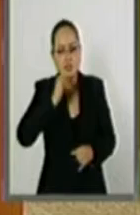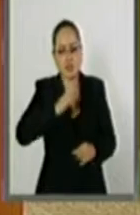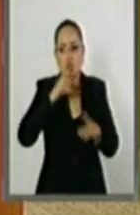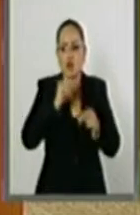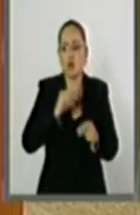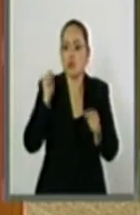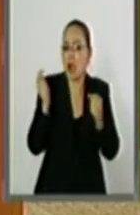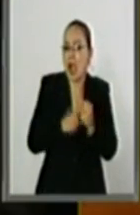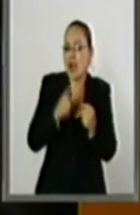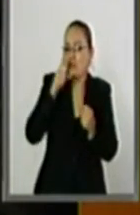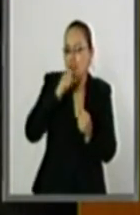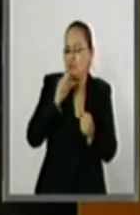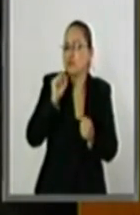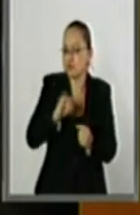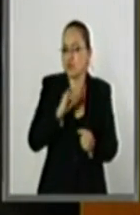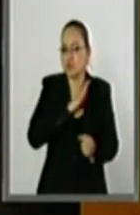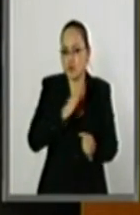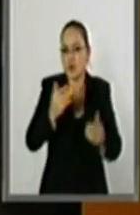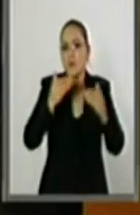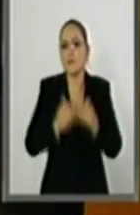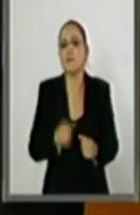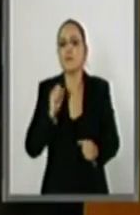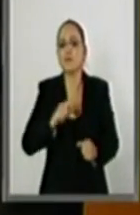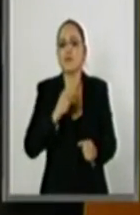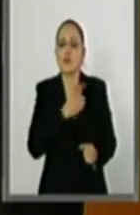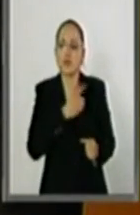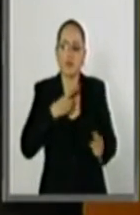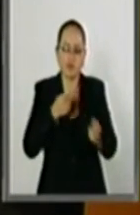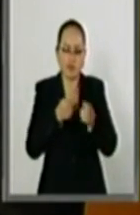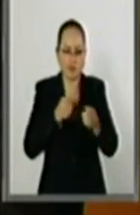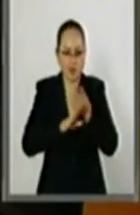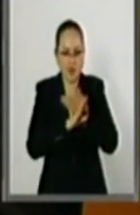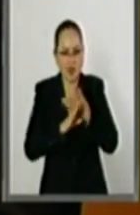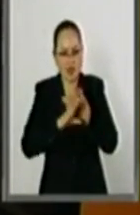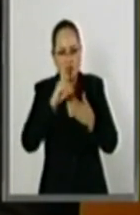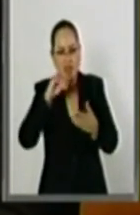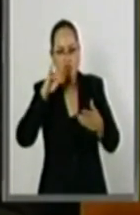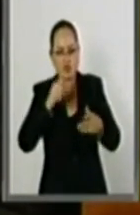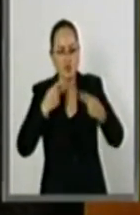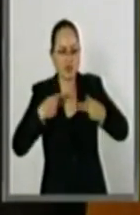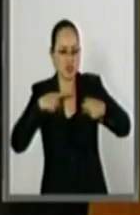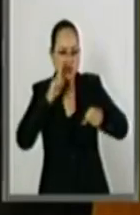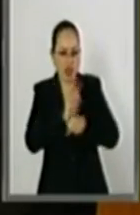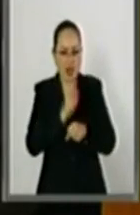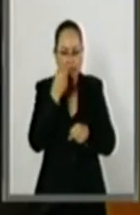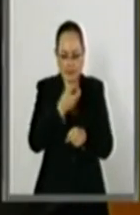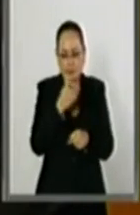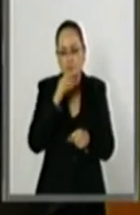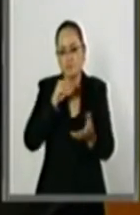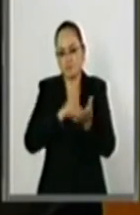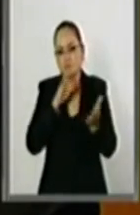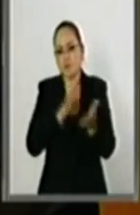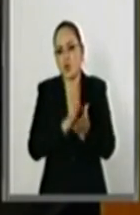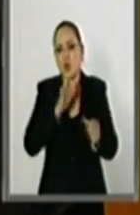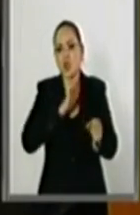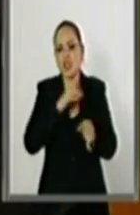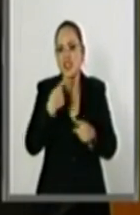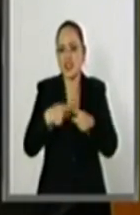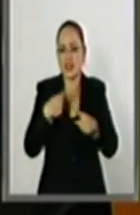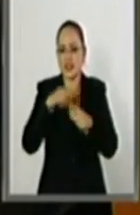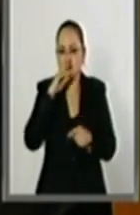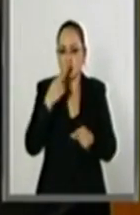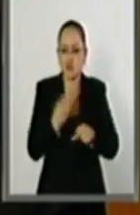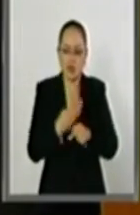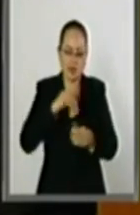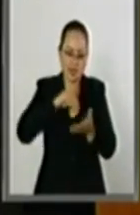establecidas. Se regularán las acciones preventivas en materia de datos personales. Asimismo, se establece una figura del Registro